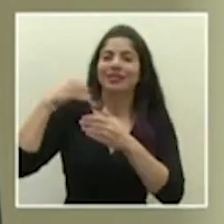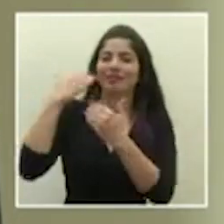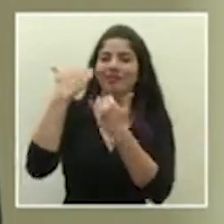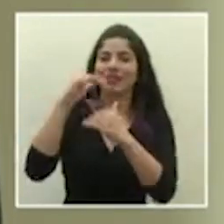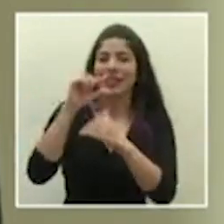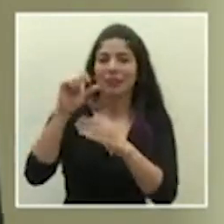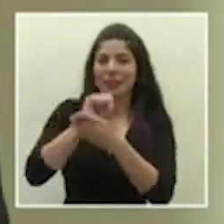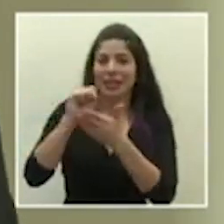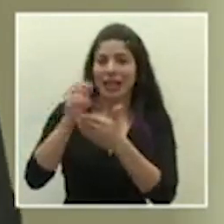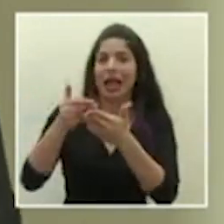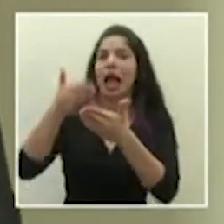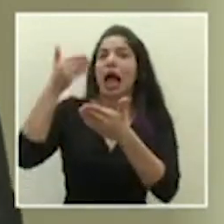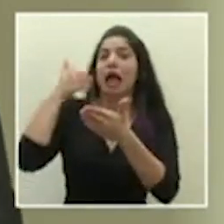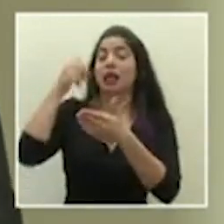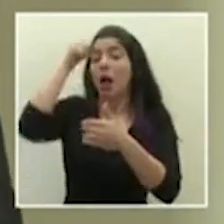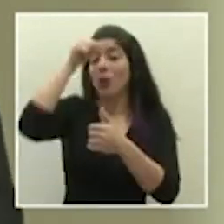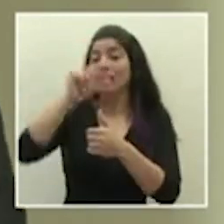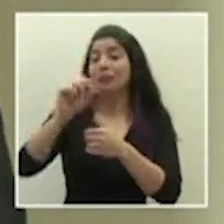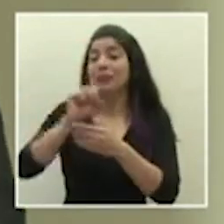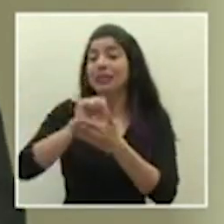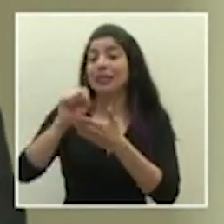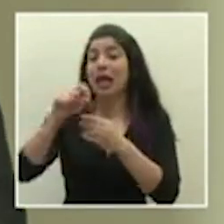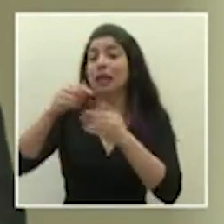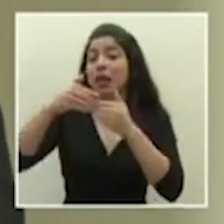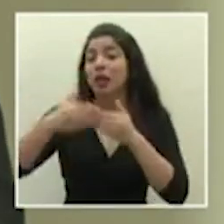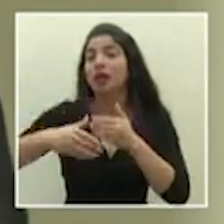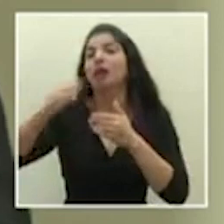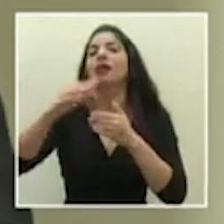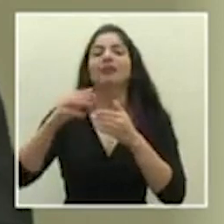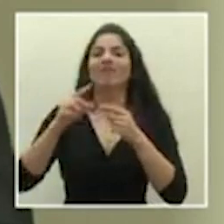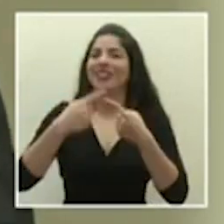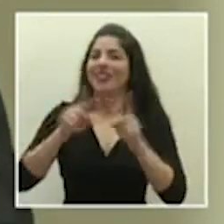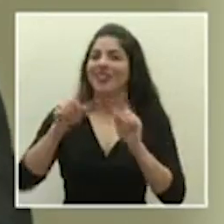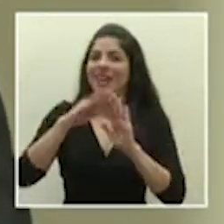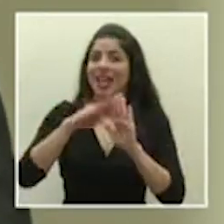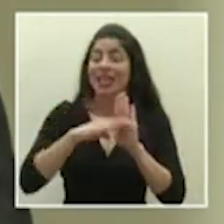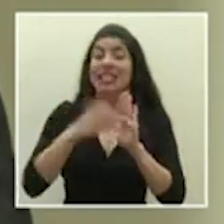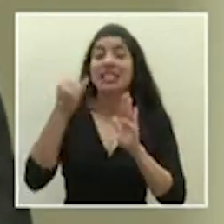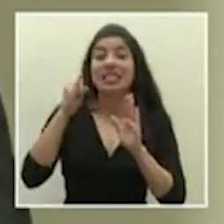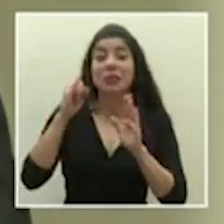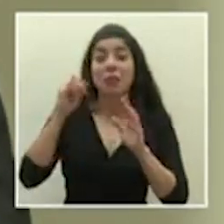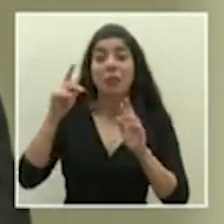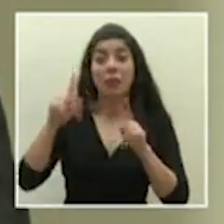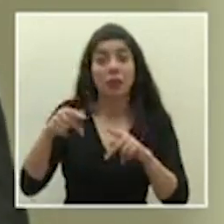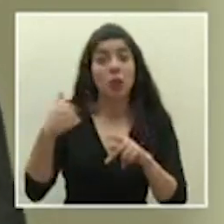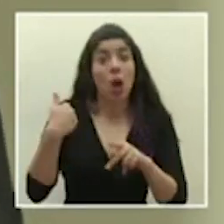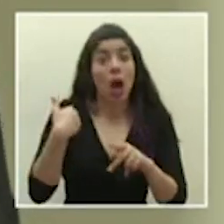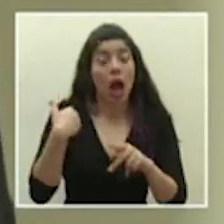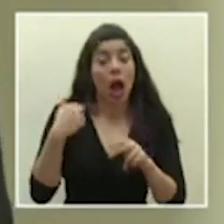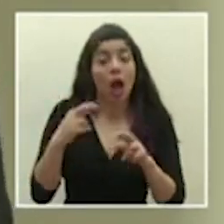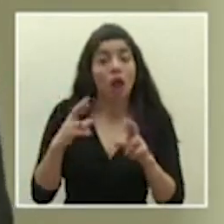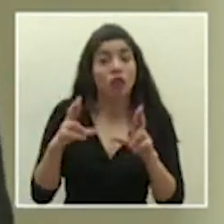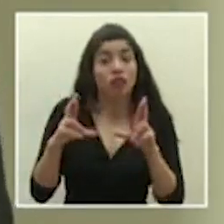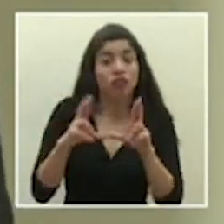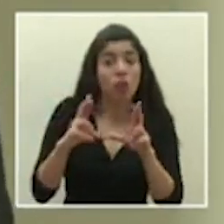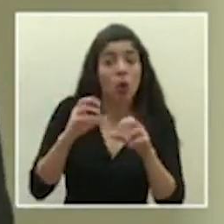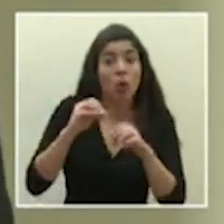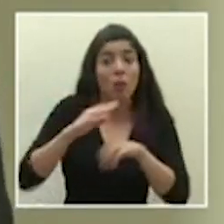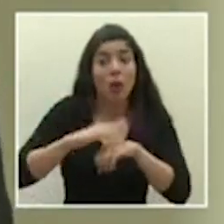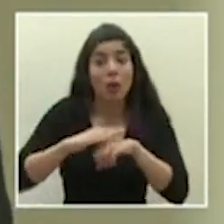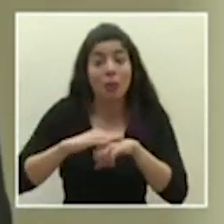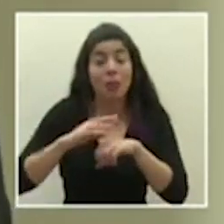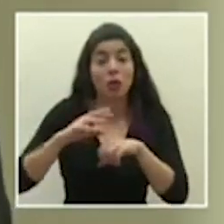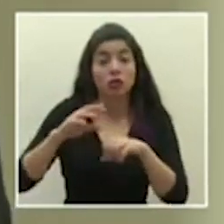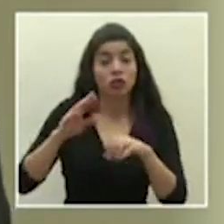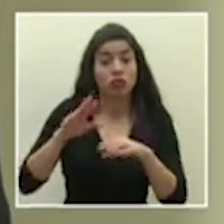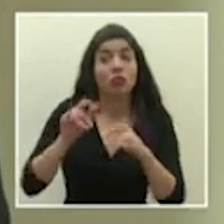Semana Santa, que recordemos que ahí aplicamos medidas diferentes y si una persona regresa que tenía algún estatus migratorio regular,